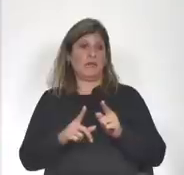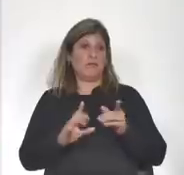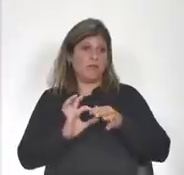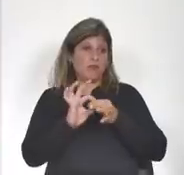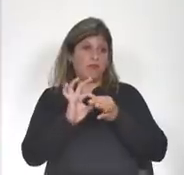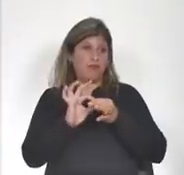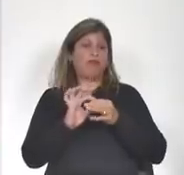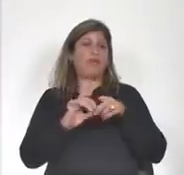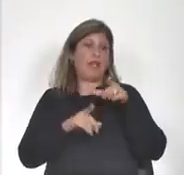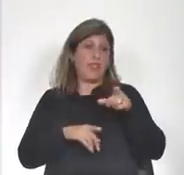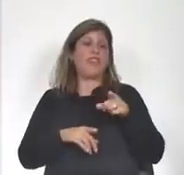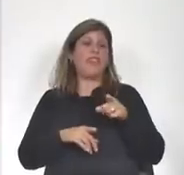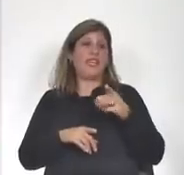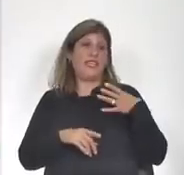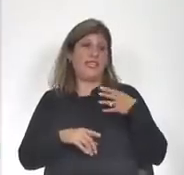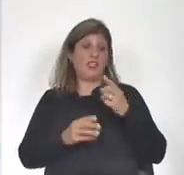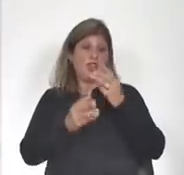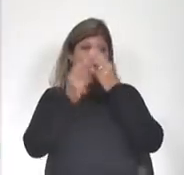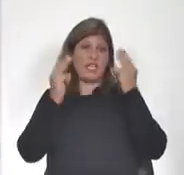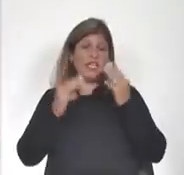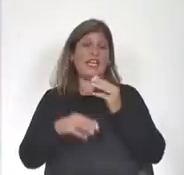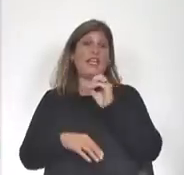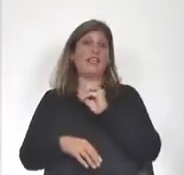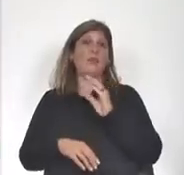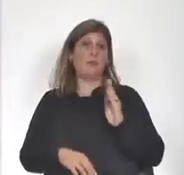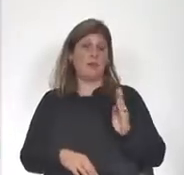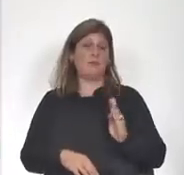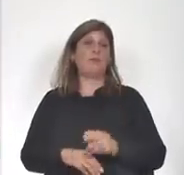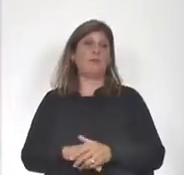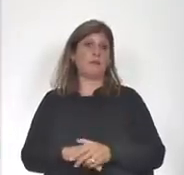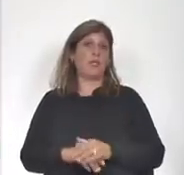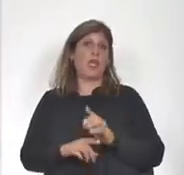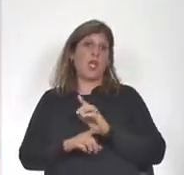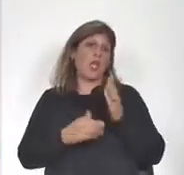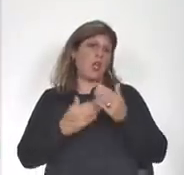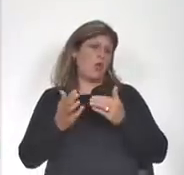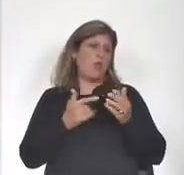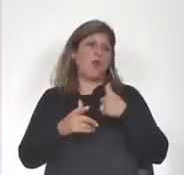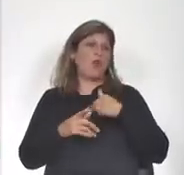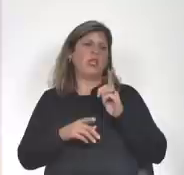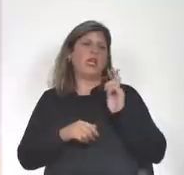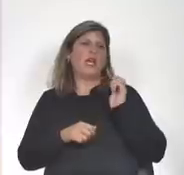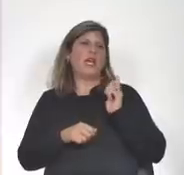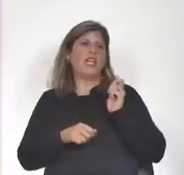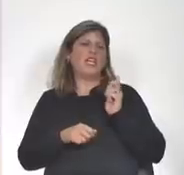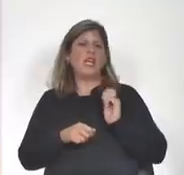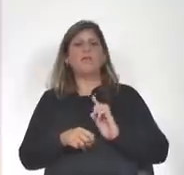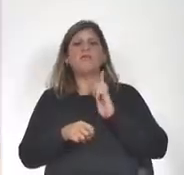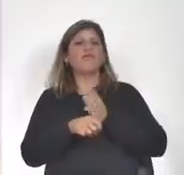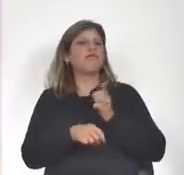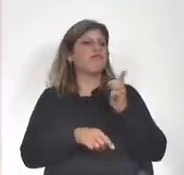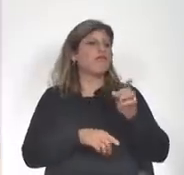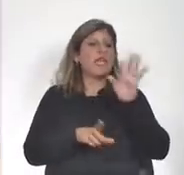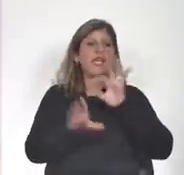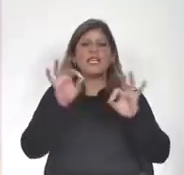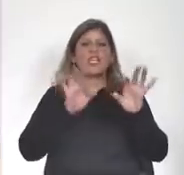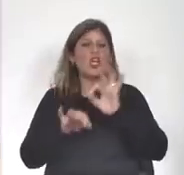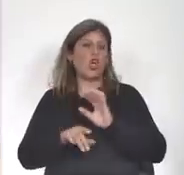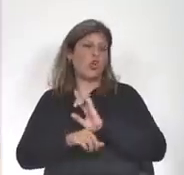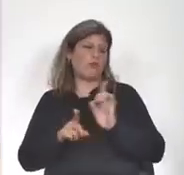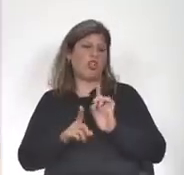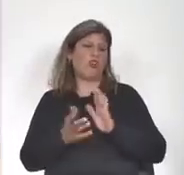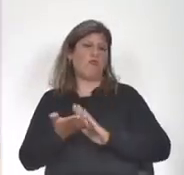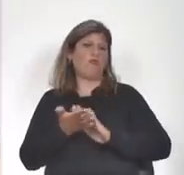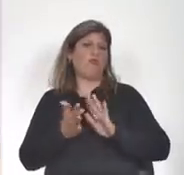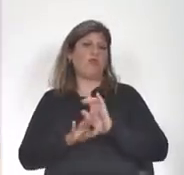actualmente del economista Alfi no importa quien los designó en esa representación esto se ha dicho en estos días no tiene absolutamente nada que ver nosotros no estamos